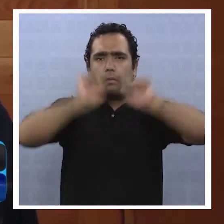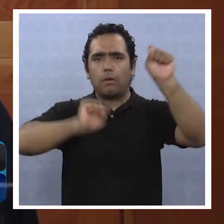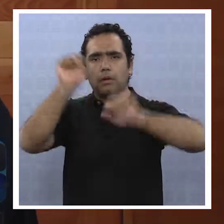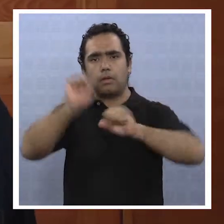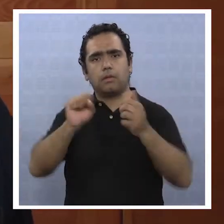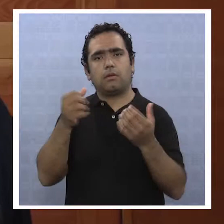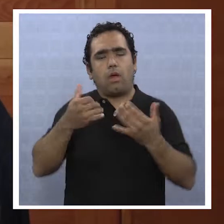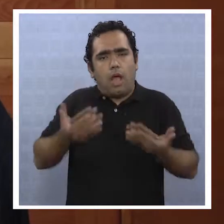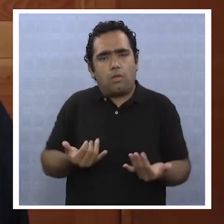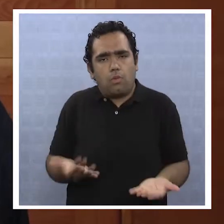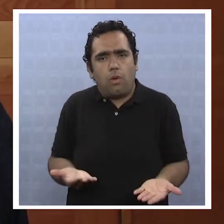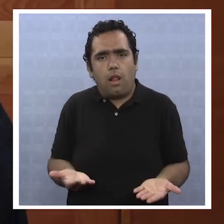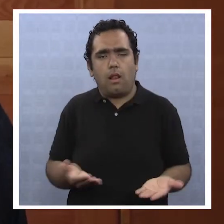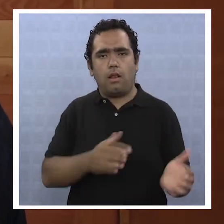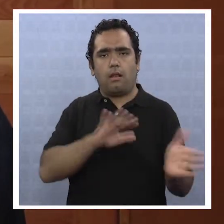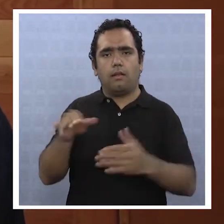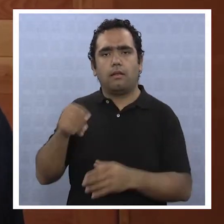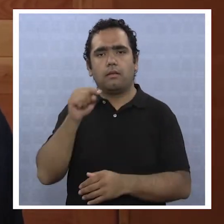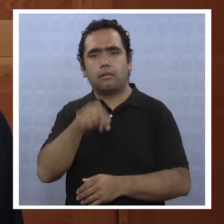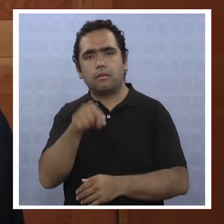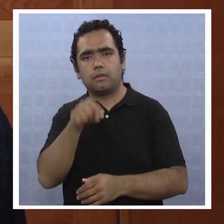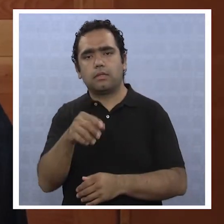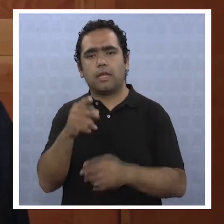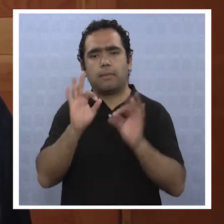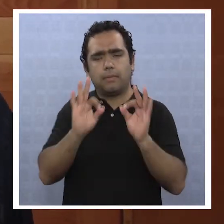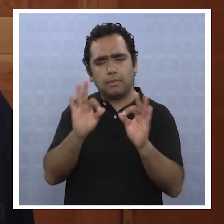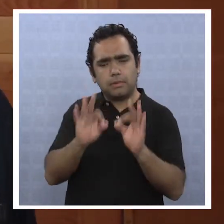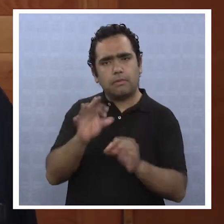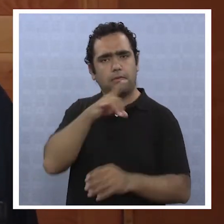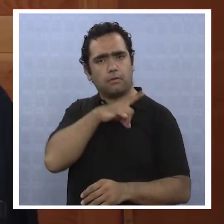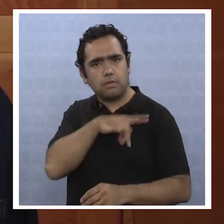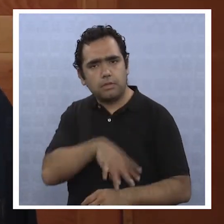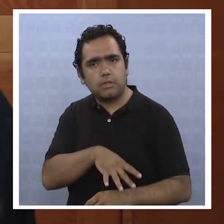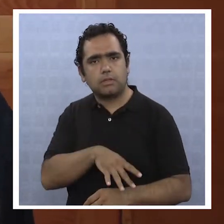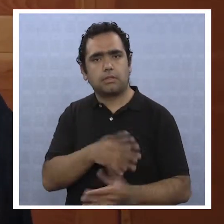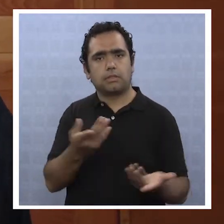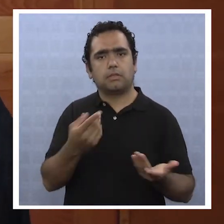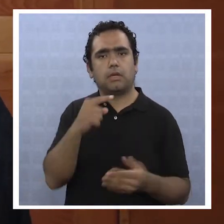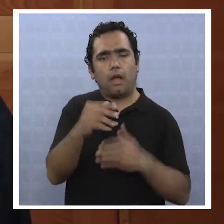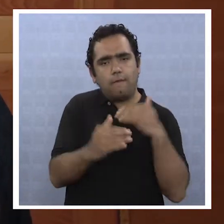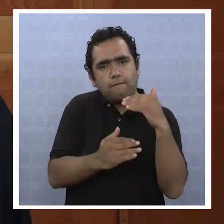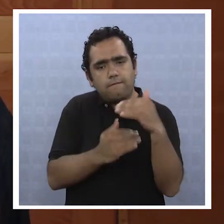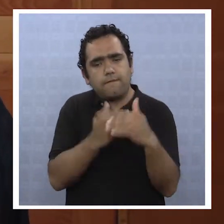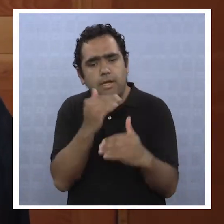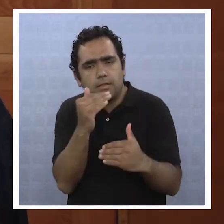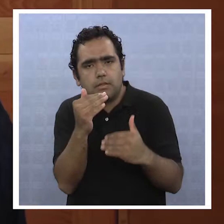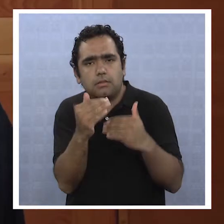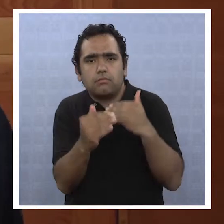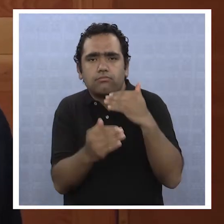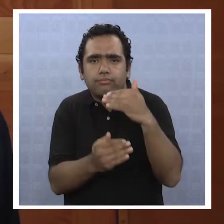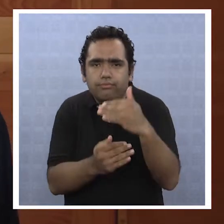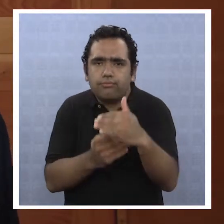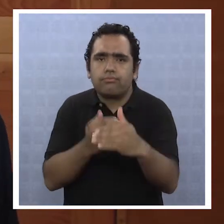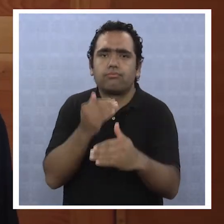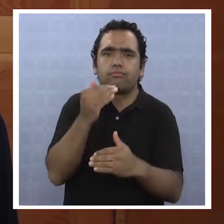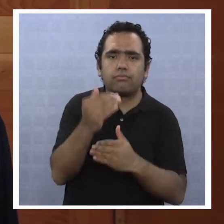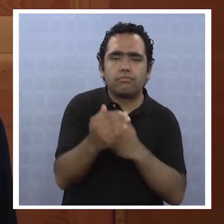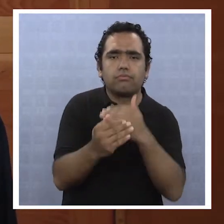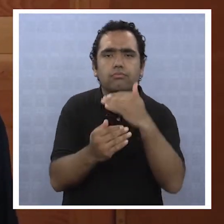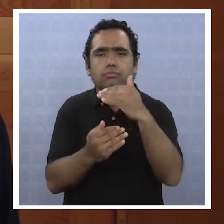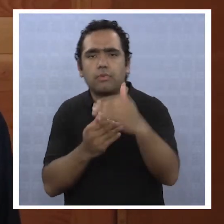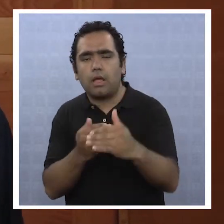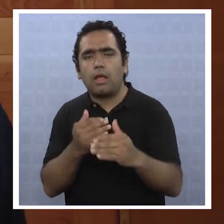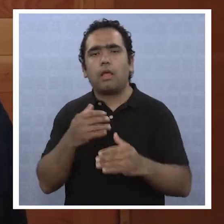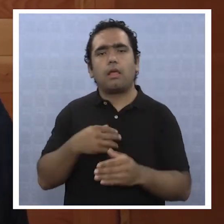contemporáneo. Y en el caso particular de la sociedad chelena, el ir avanzando lentamente hacia